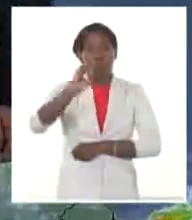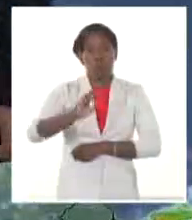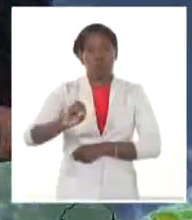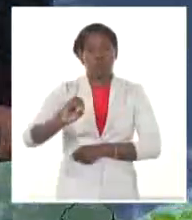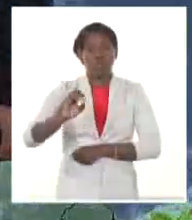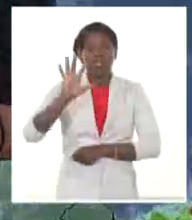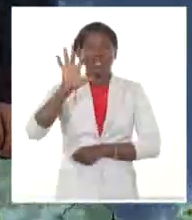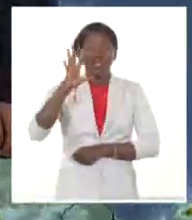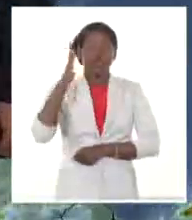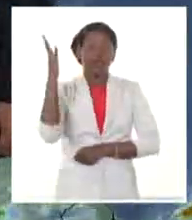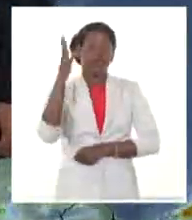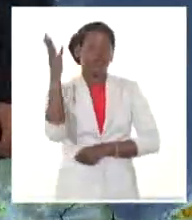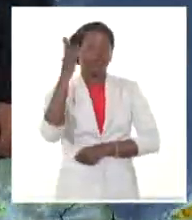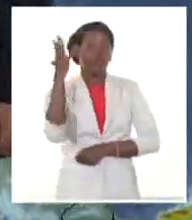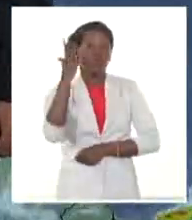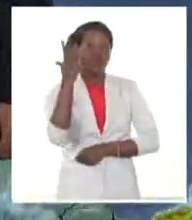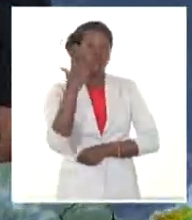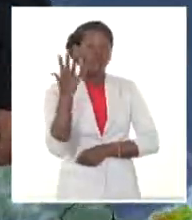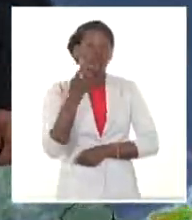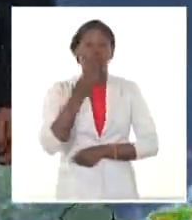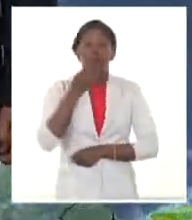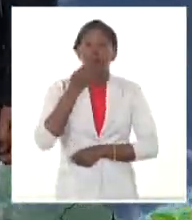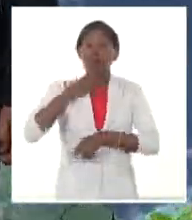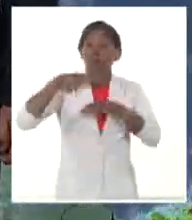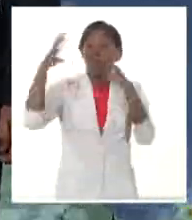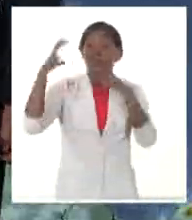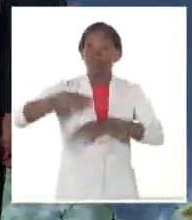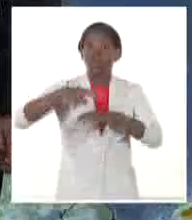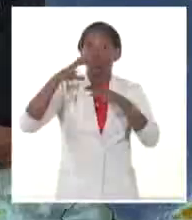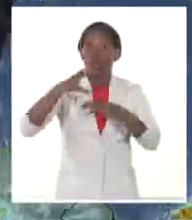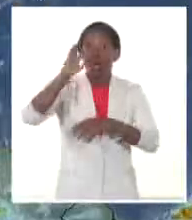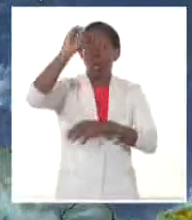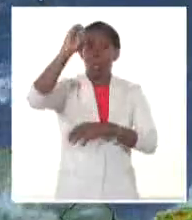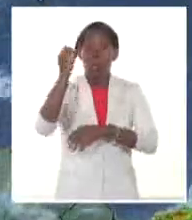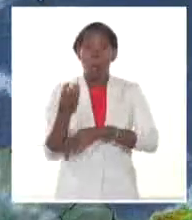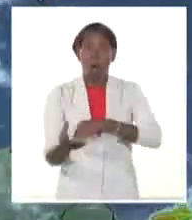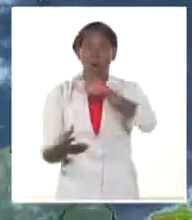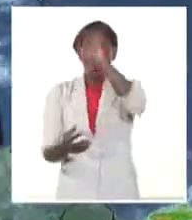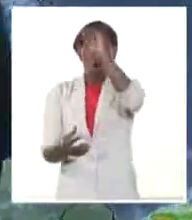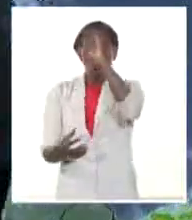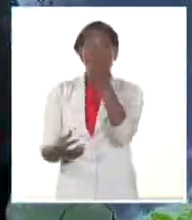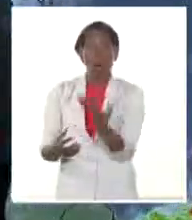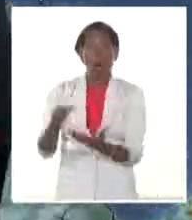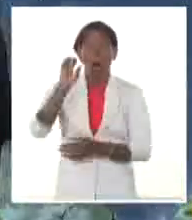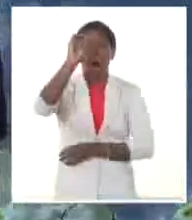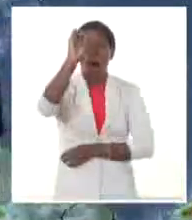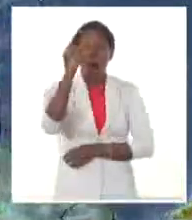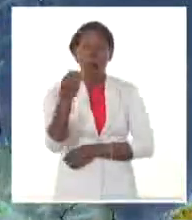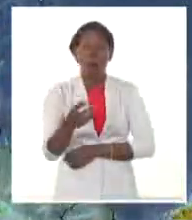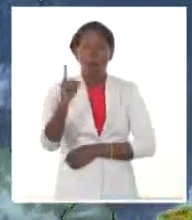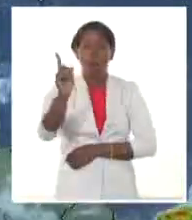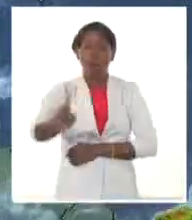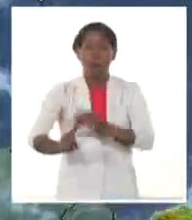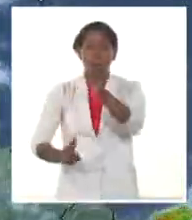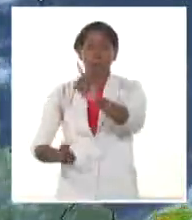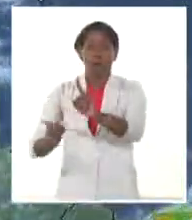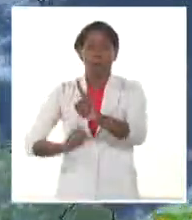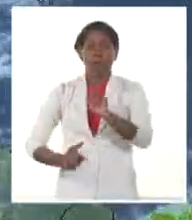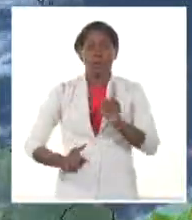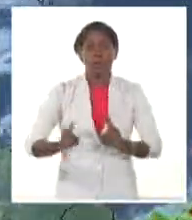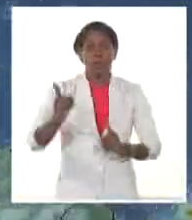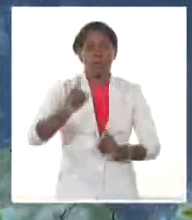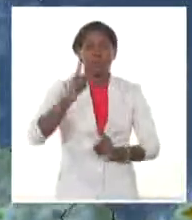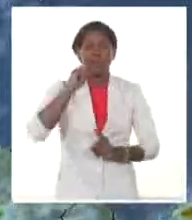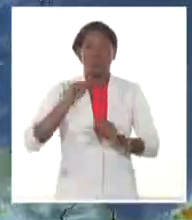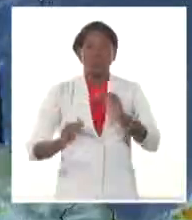tormentas locales severas registradas ayer con caída de granizo, viento fuerte, abundante, actividad eléctrica. Y hay un acumulado de 116 milímetros